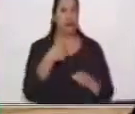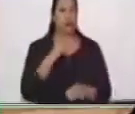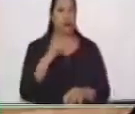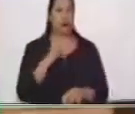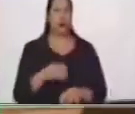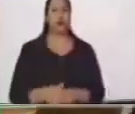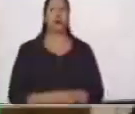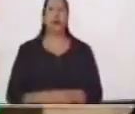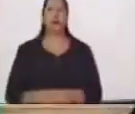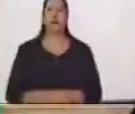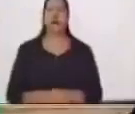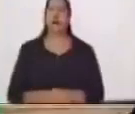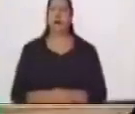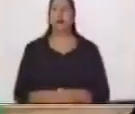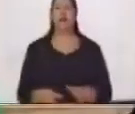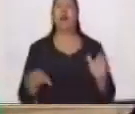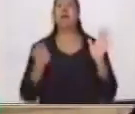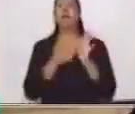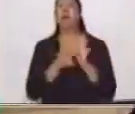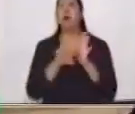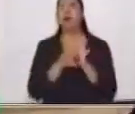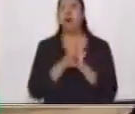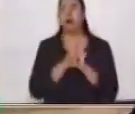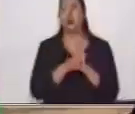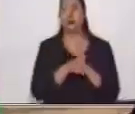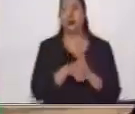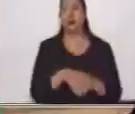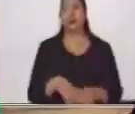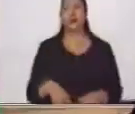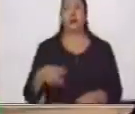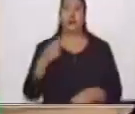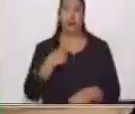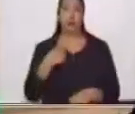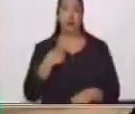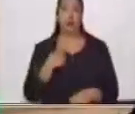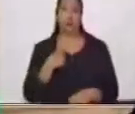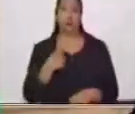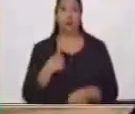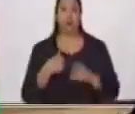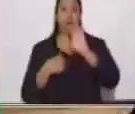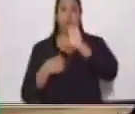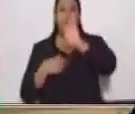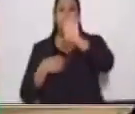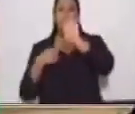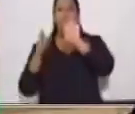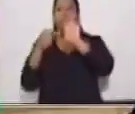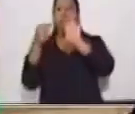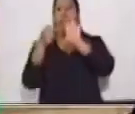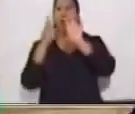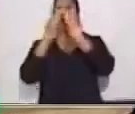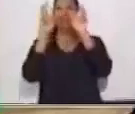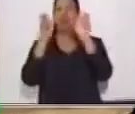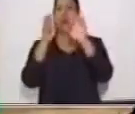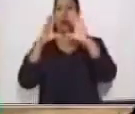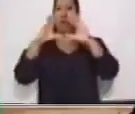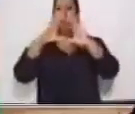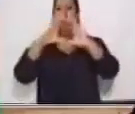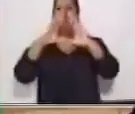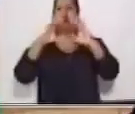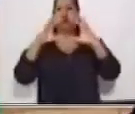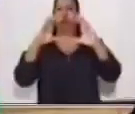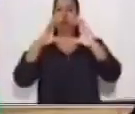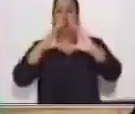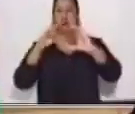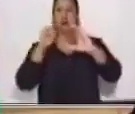Por ejemplo, acá ya sé que son recursos gráficos y tengo que hacer una línea que lo una con las tablas. Muy bien.